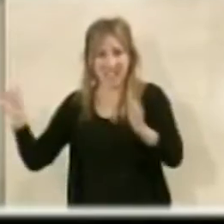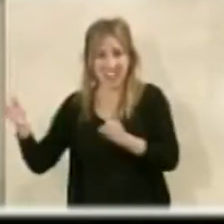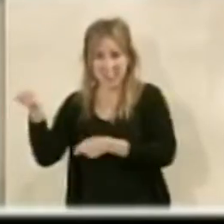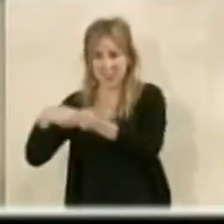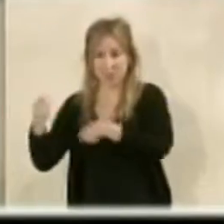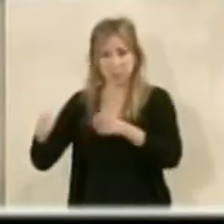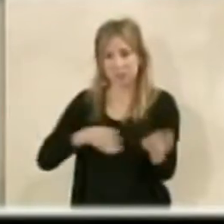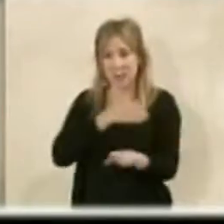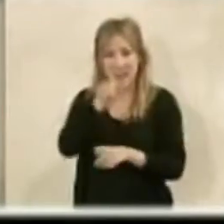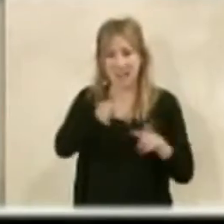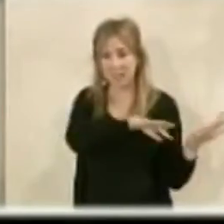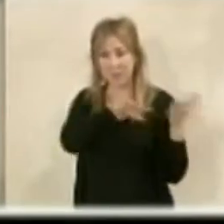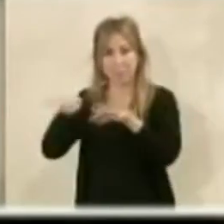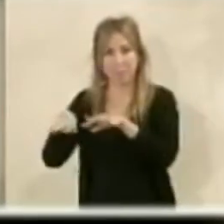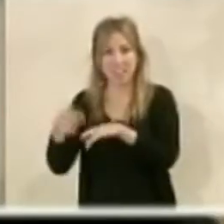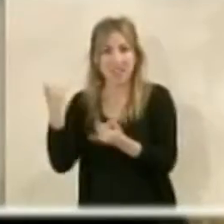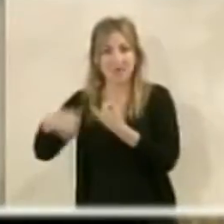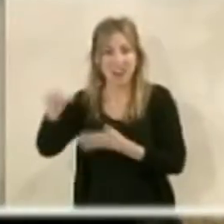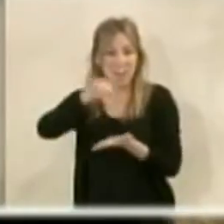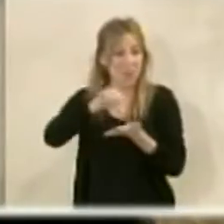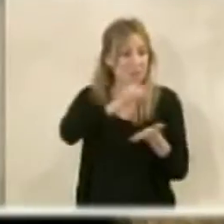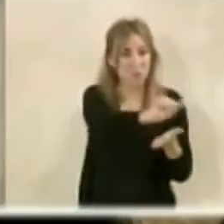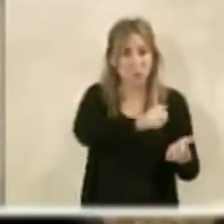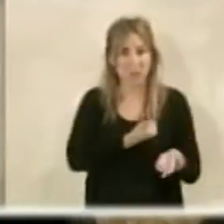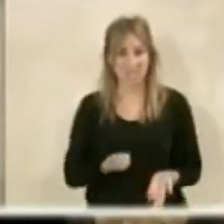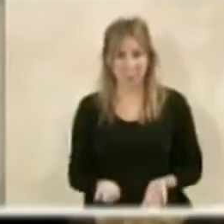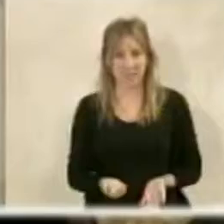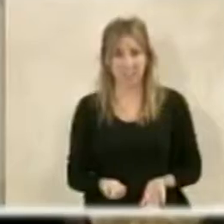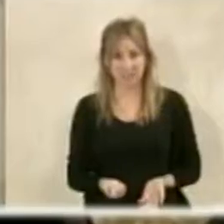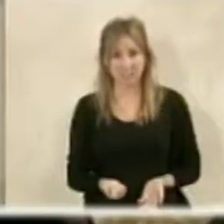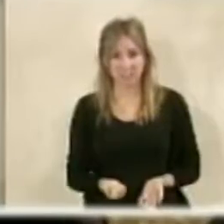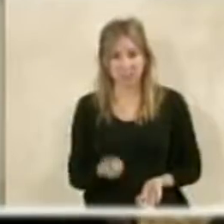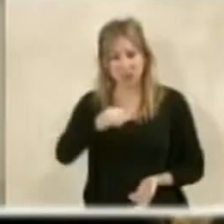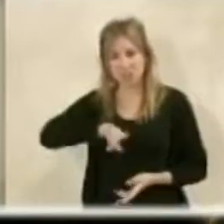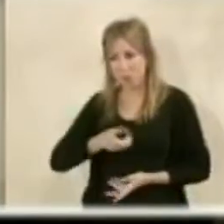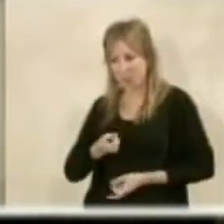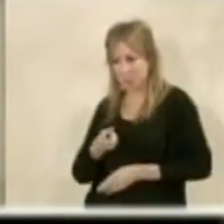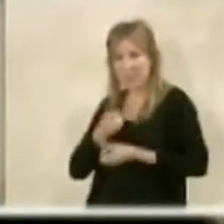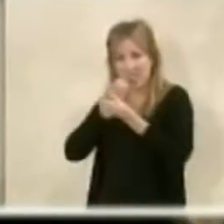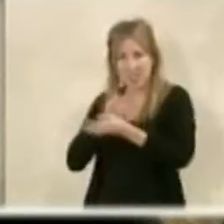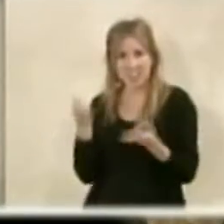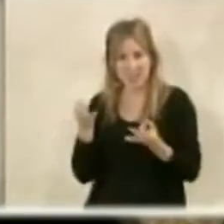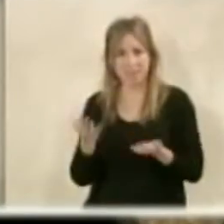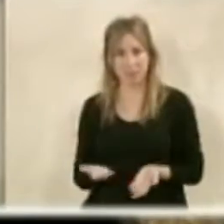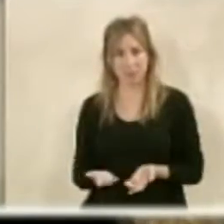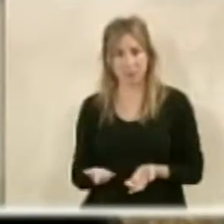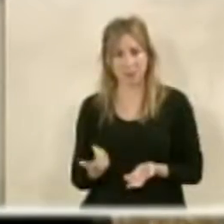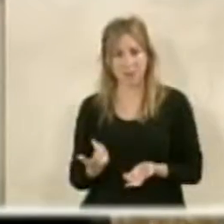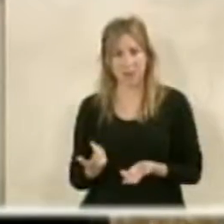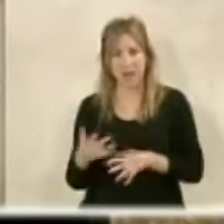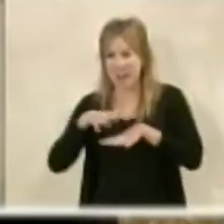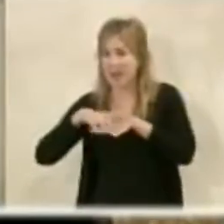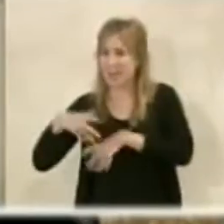catedrales del ocio, y las ciudades se quedan desiertas. Y eso nosotros estamos obligados a decir. Por otro lado, las áreas comerciales